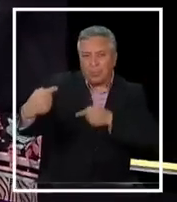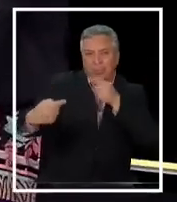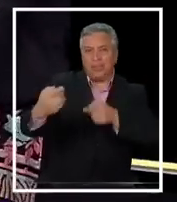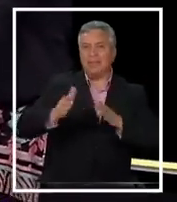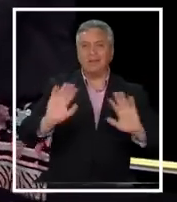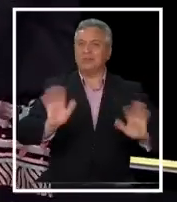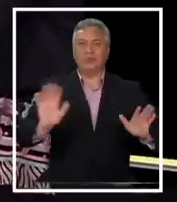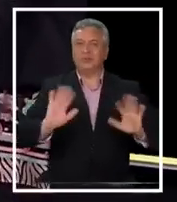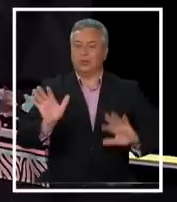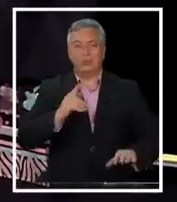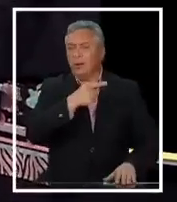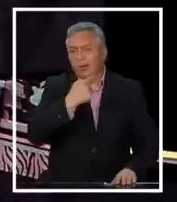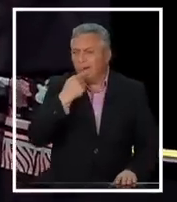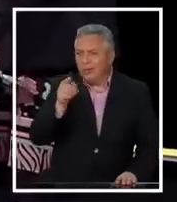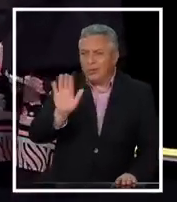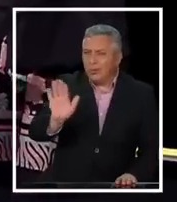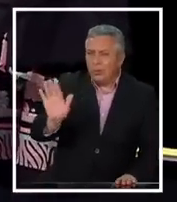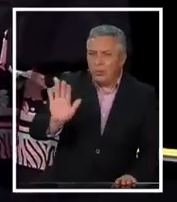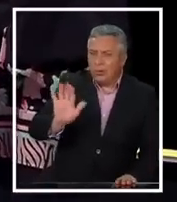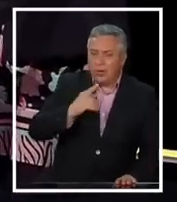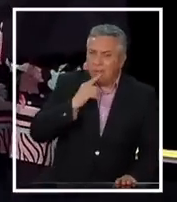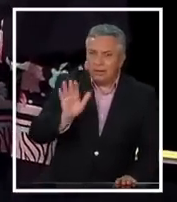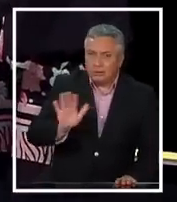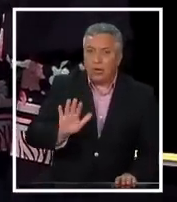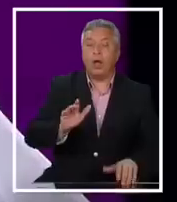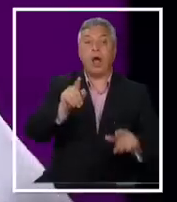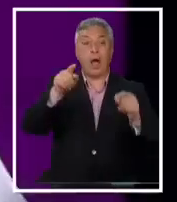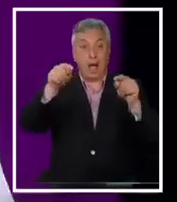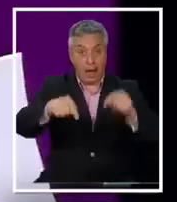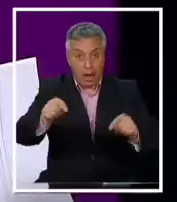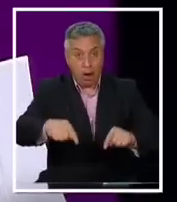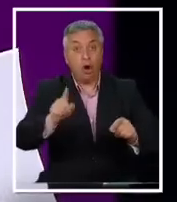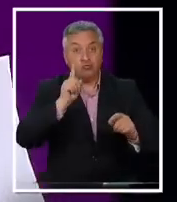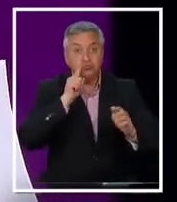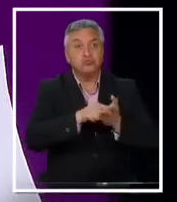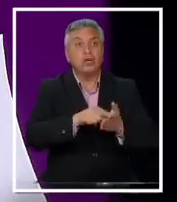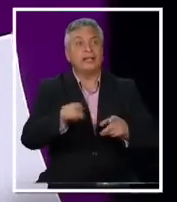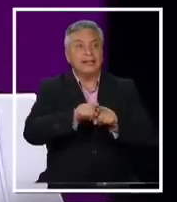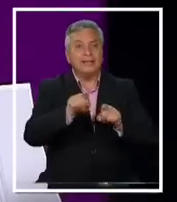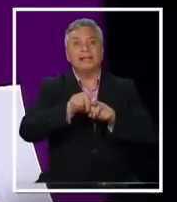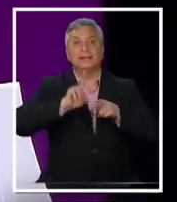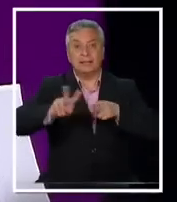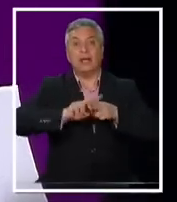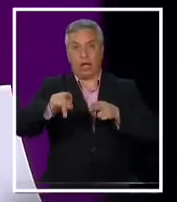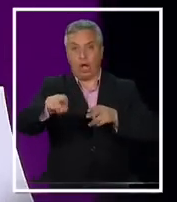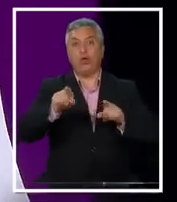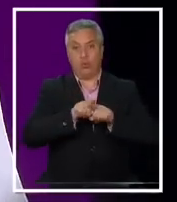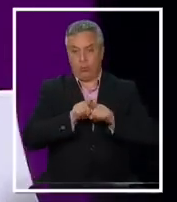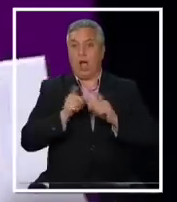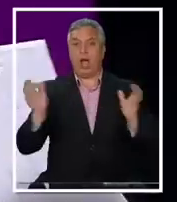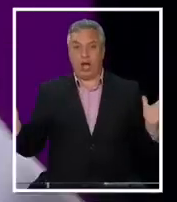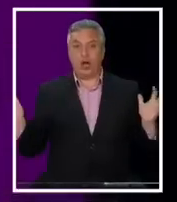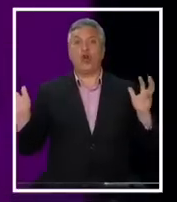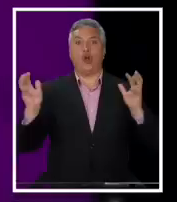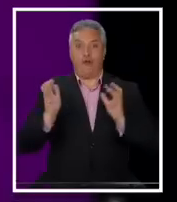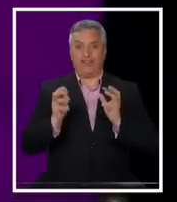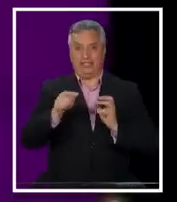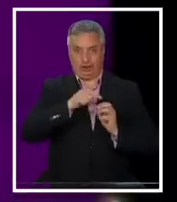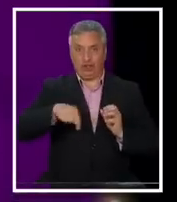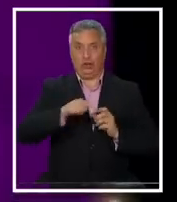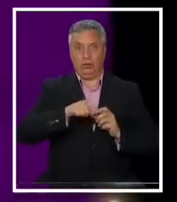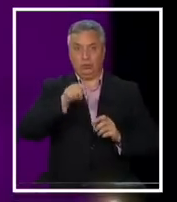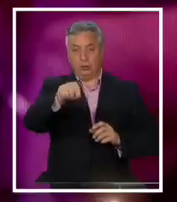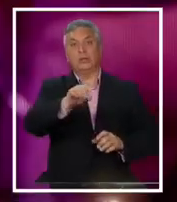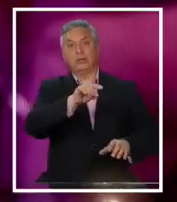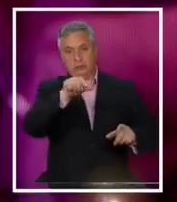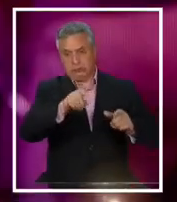no es la suerte entre gitanos. Tú dices, si hay algo que tiene virtuoso este texto es que lo hizo una convención. Y tú le estás diciendo al